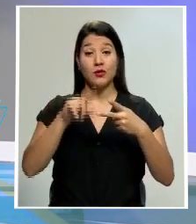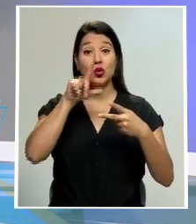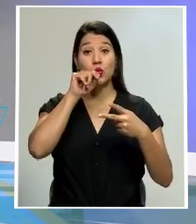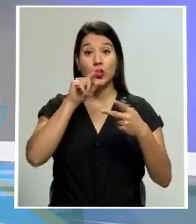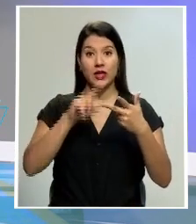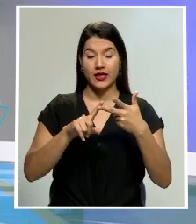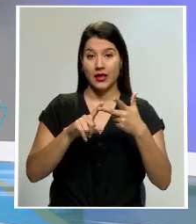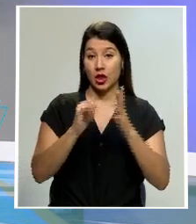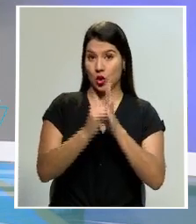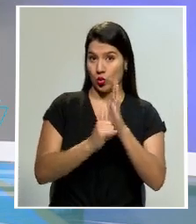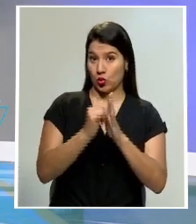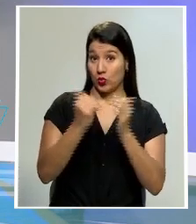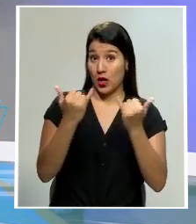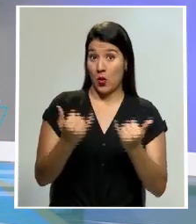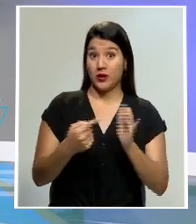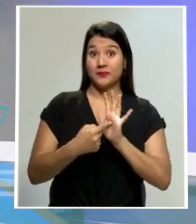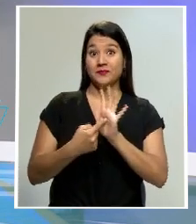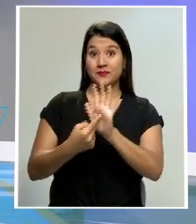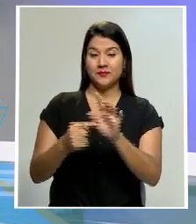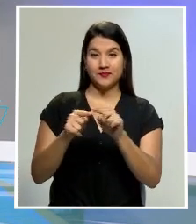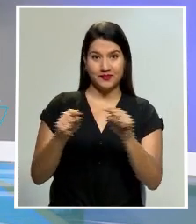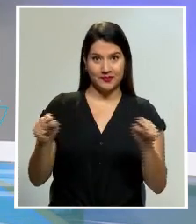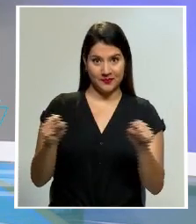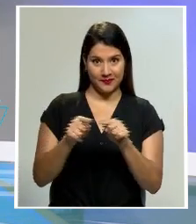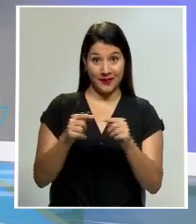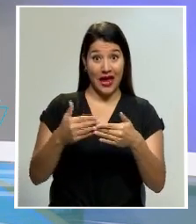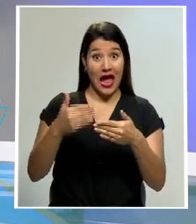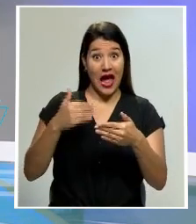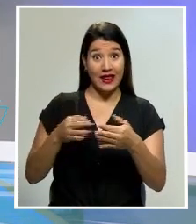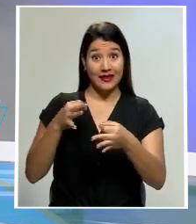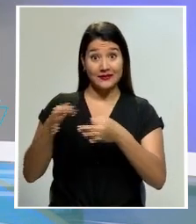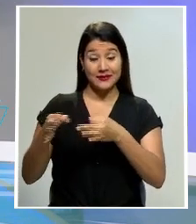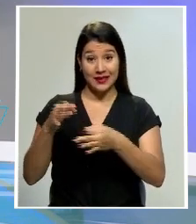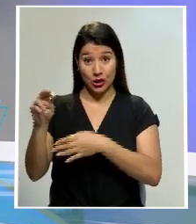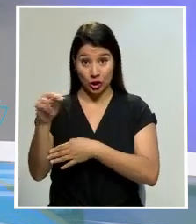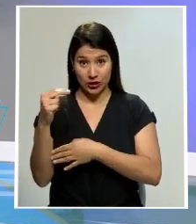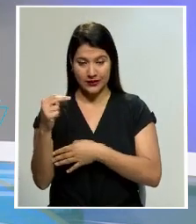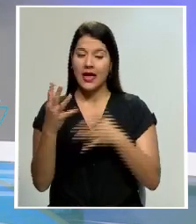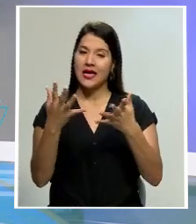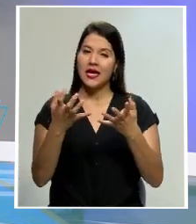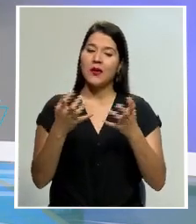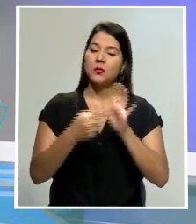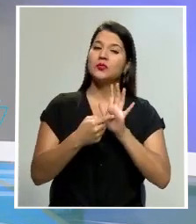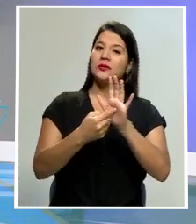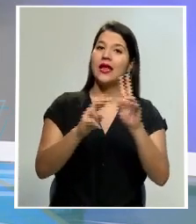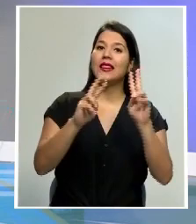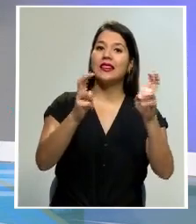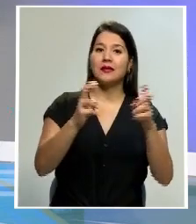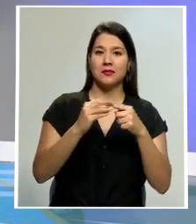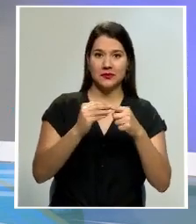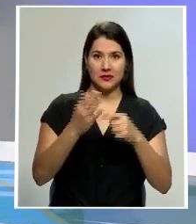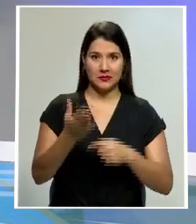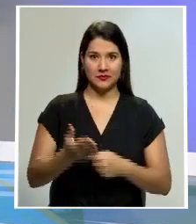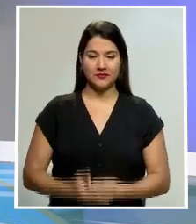Youtube que ustedes observan en este momento en pantalla. Antes de ver el detalle de las informaciones, los invitamos a ver nuestros titulares.